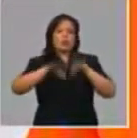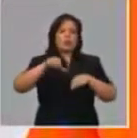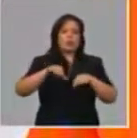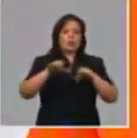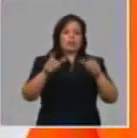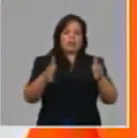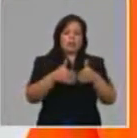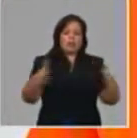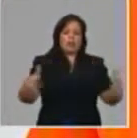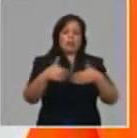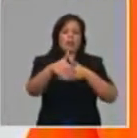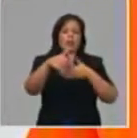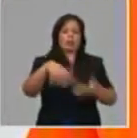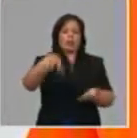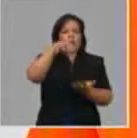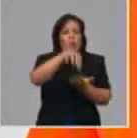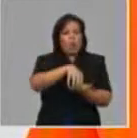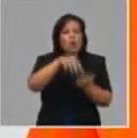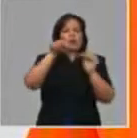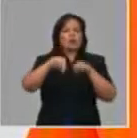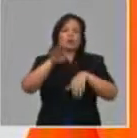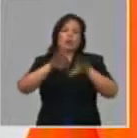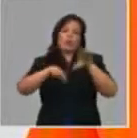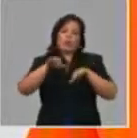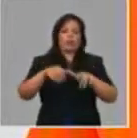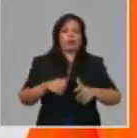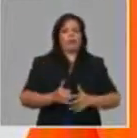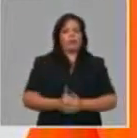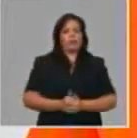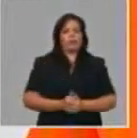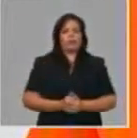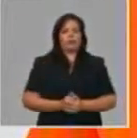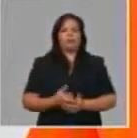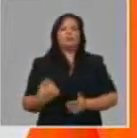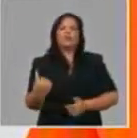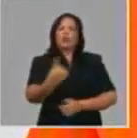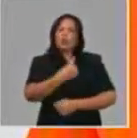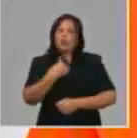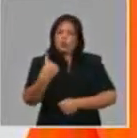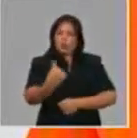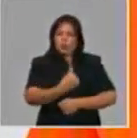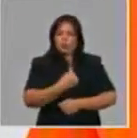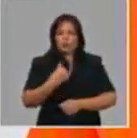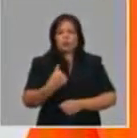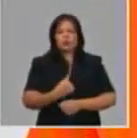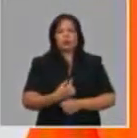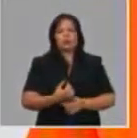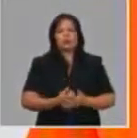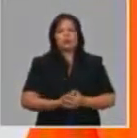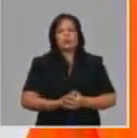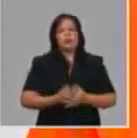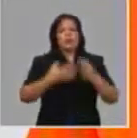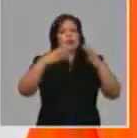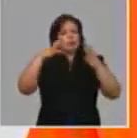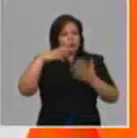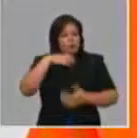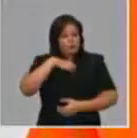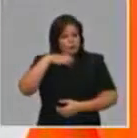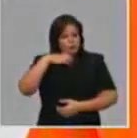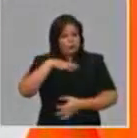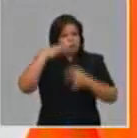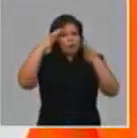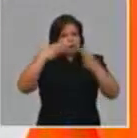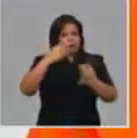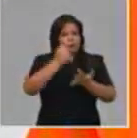estará en correspondencia con la amplitud de los espacios. Nosotros lo que sí estamos, o sea, está establecido que tienen que